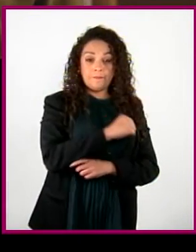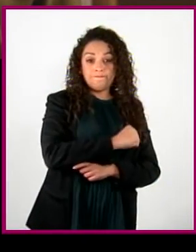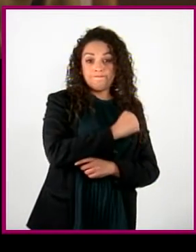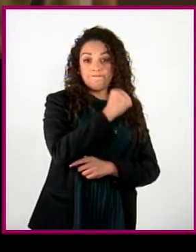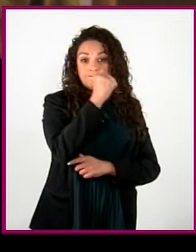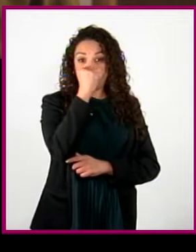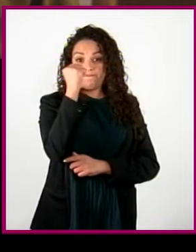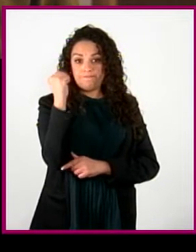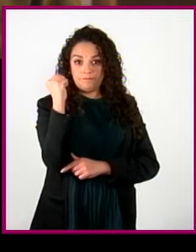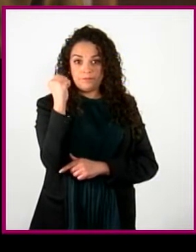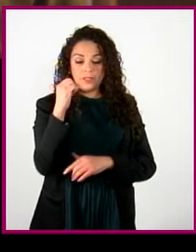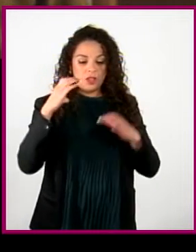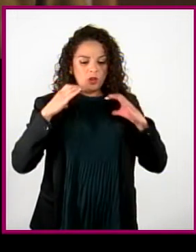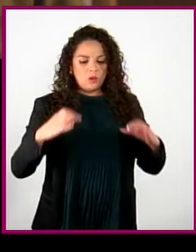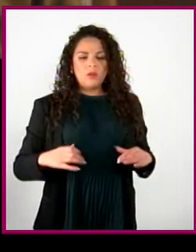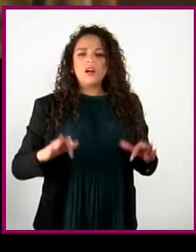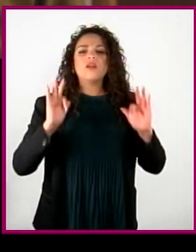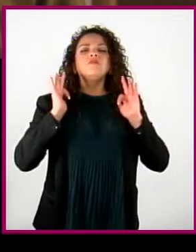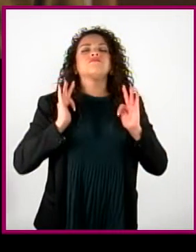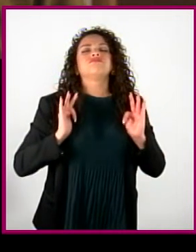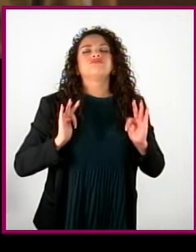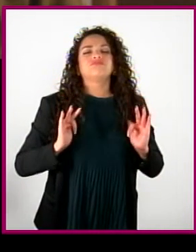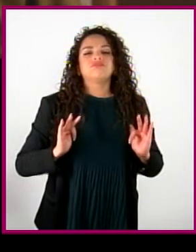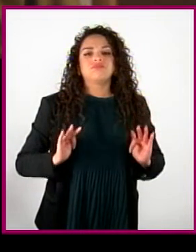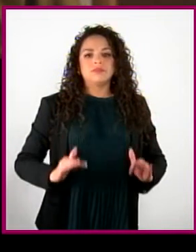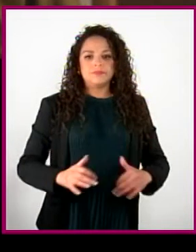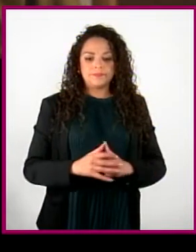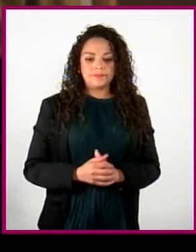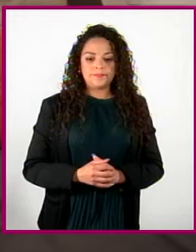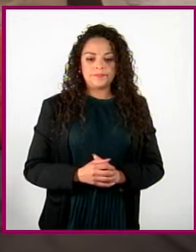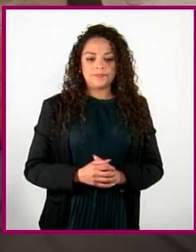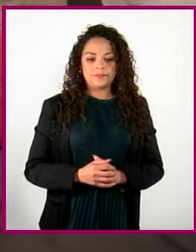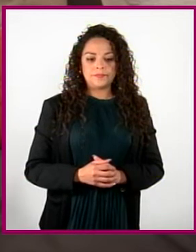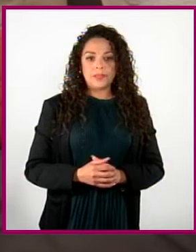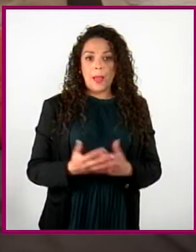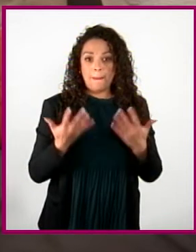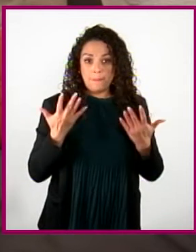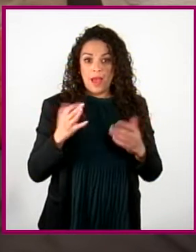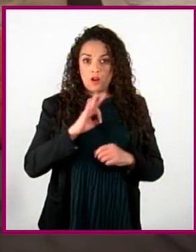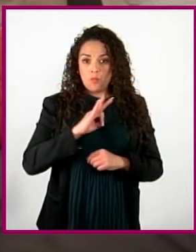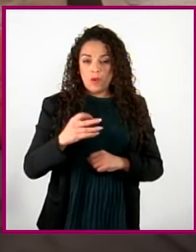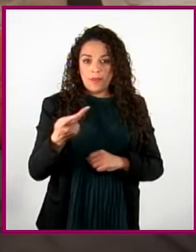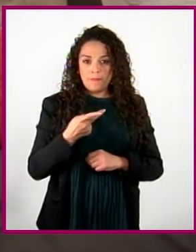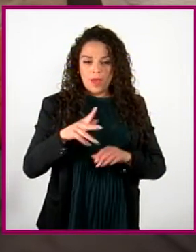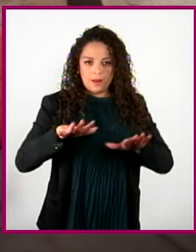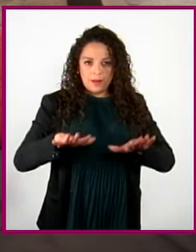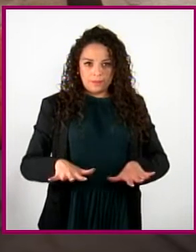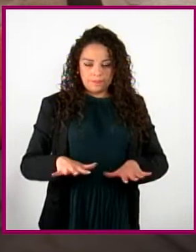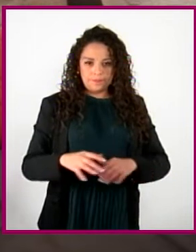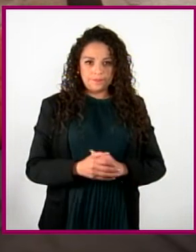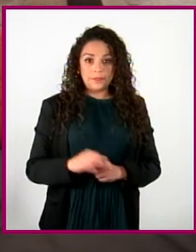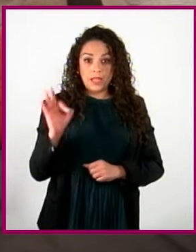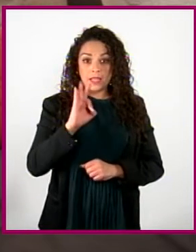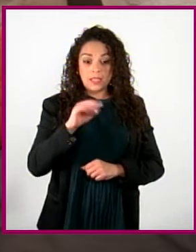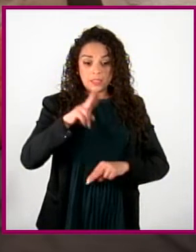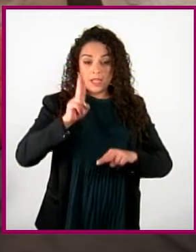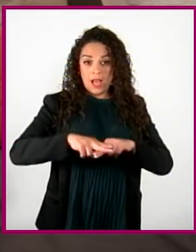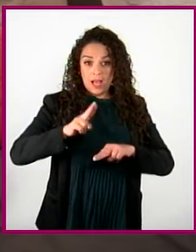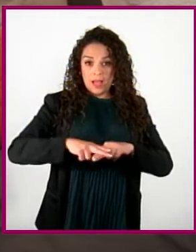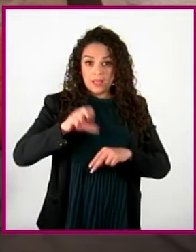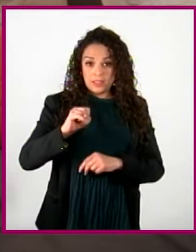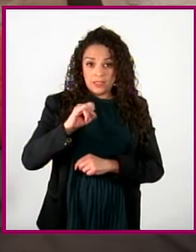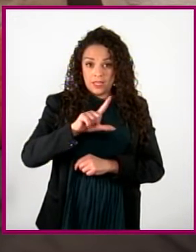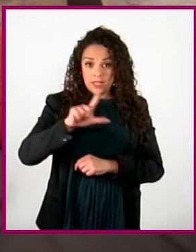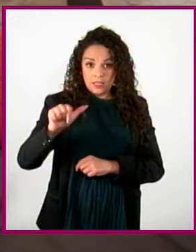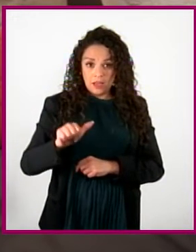resto del cuerpo relajado. Puedes poner las manos sobre tus piernas. Si estás en una silla, apoya las plantas de los pies sobre el suelo.